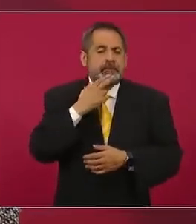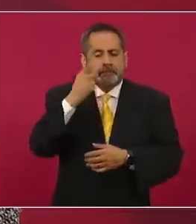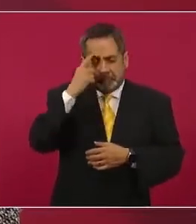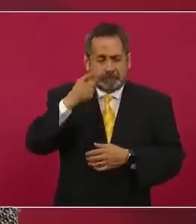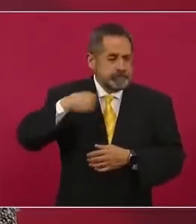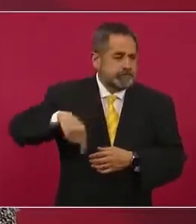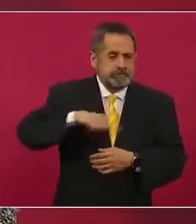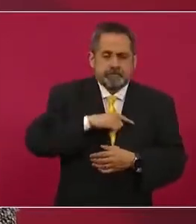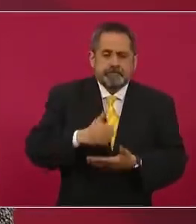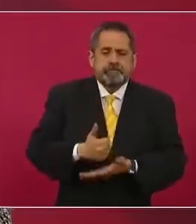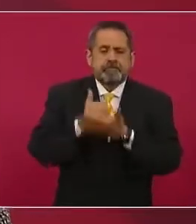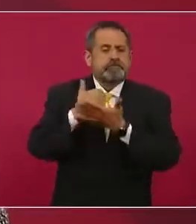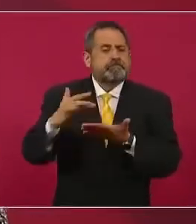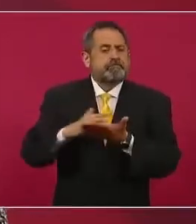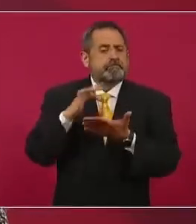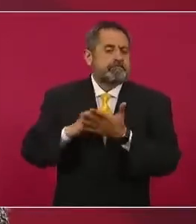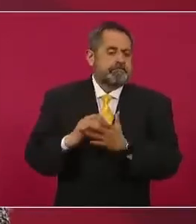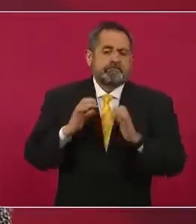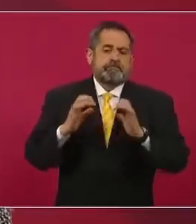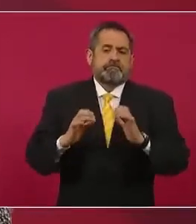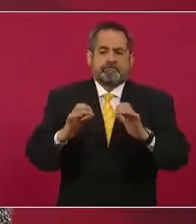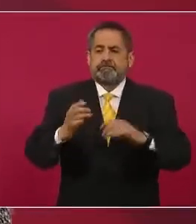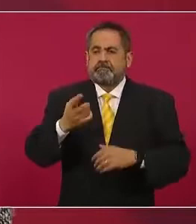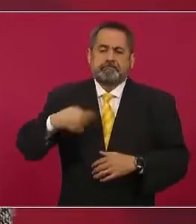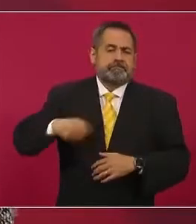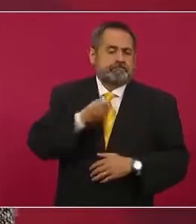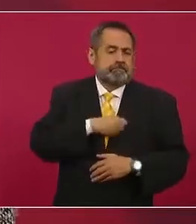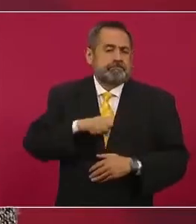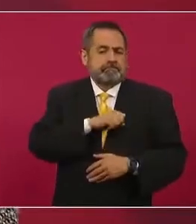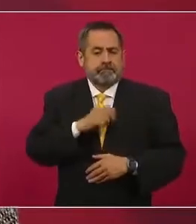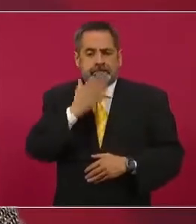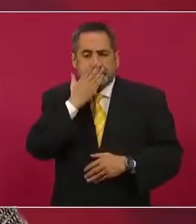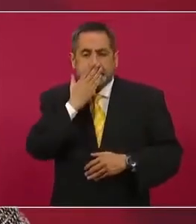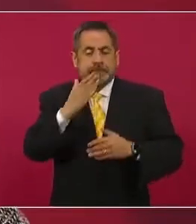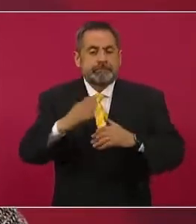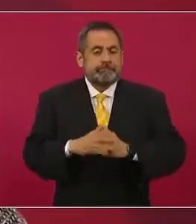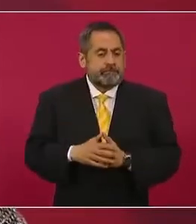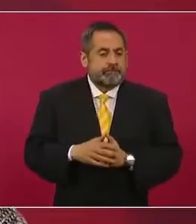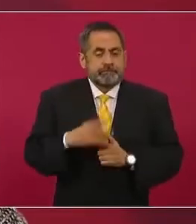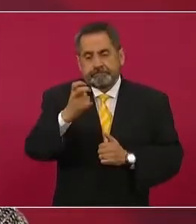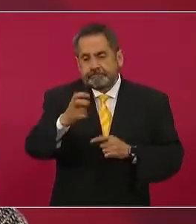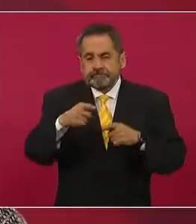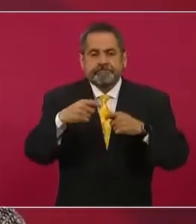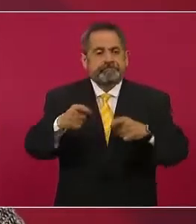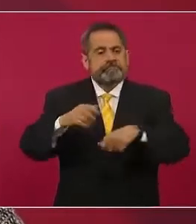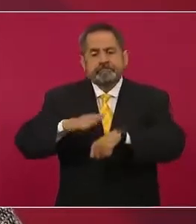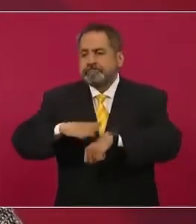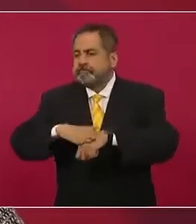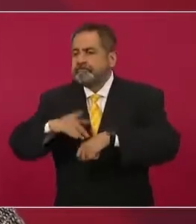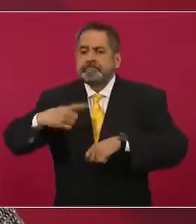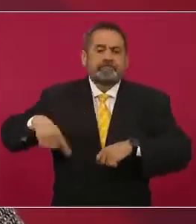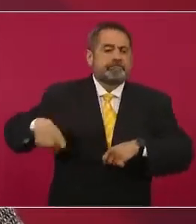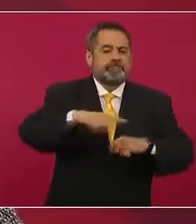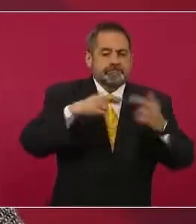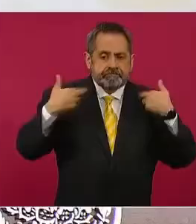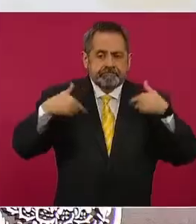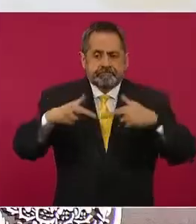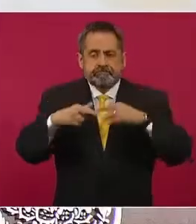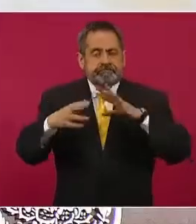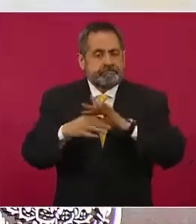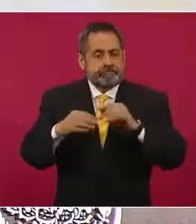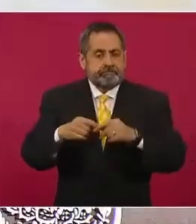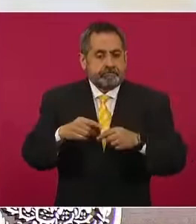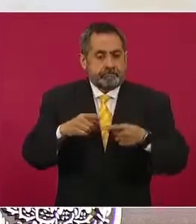apoyar a cuidar y proteger nuestra salud y por ello hago ese llamado a todos nuestros maestros a que asistan. Ahorita fue